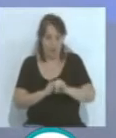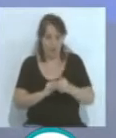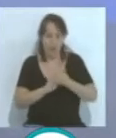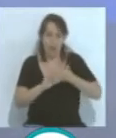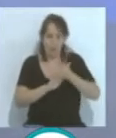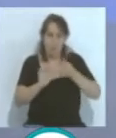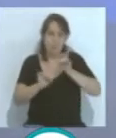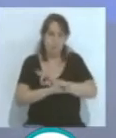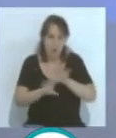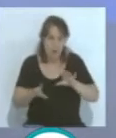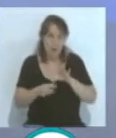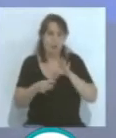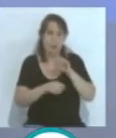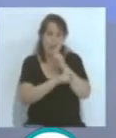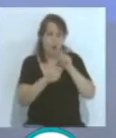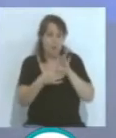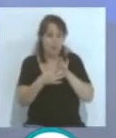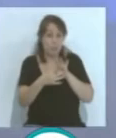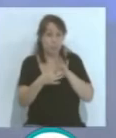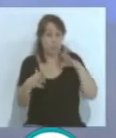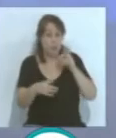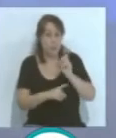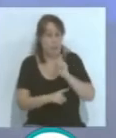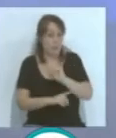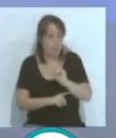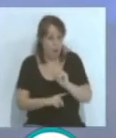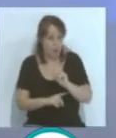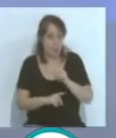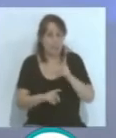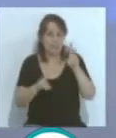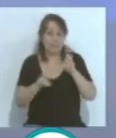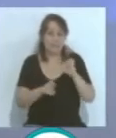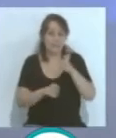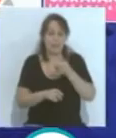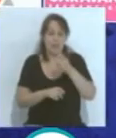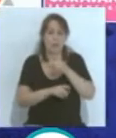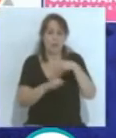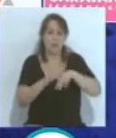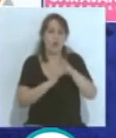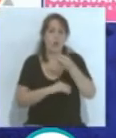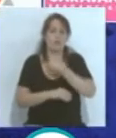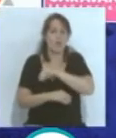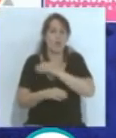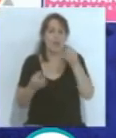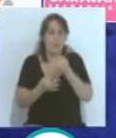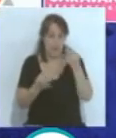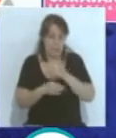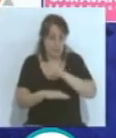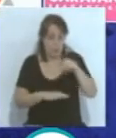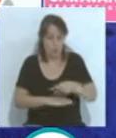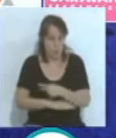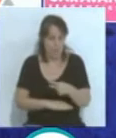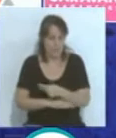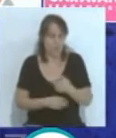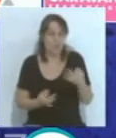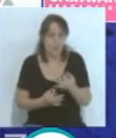que está sucediendo en el fútbol español, y concretamente en la segunda división. A mí me gustaría retrotraerme un poco, porque si